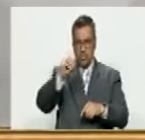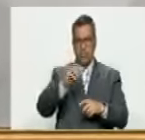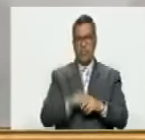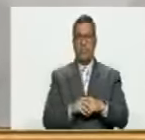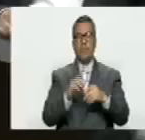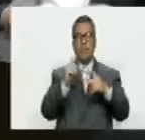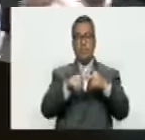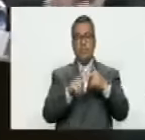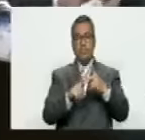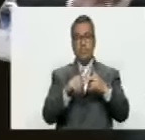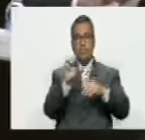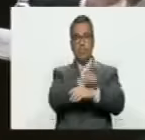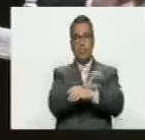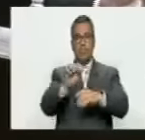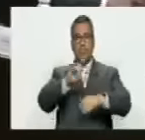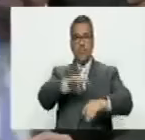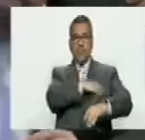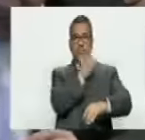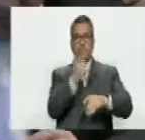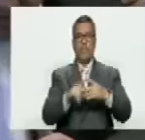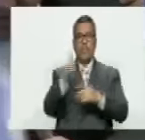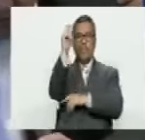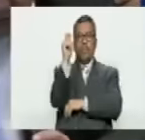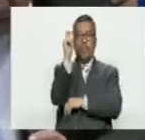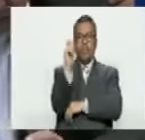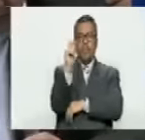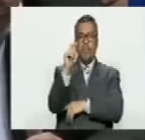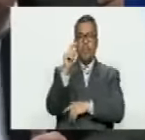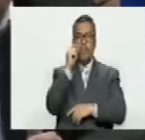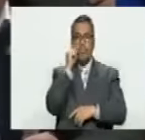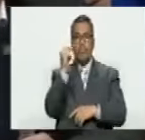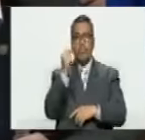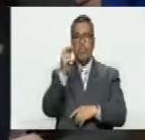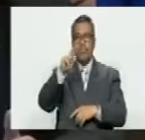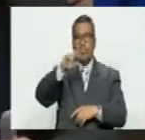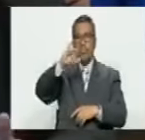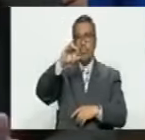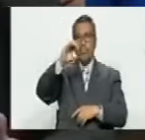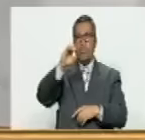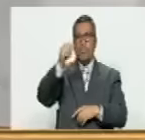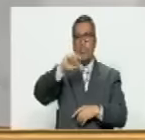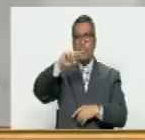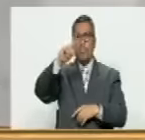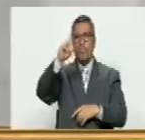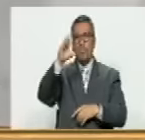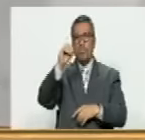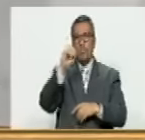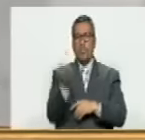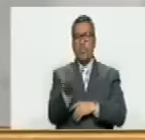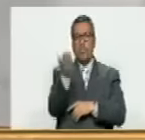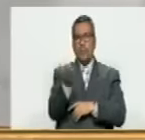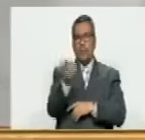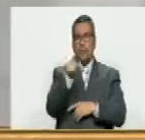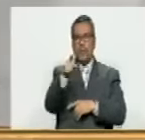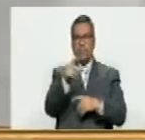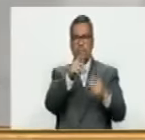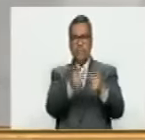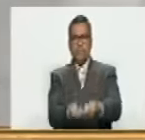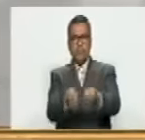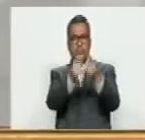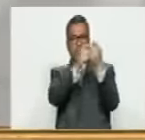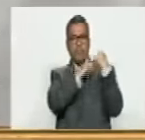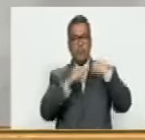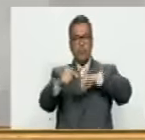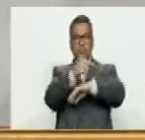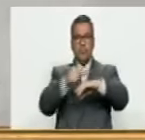En la cartera de Educación Universitaria, el diputado joven Ricardo Sánchez, quien asume también esta importante responsabilidad en